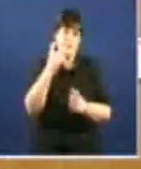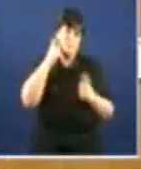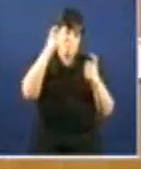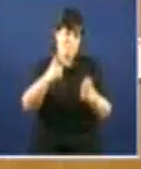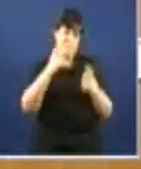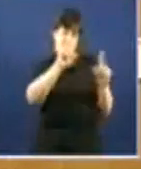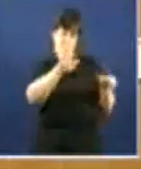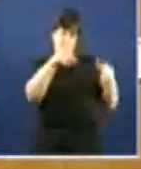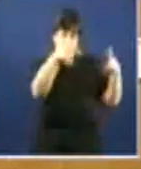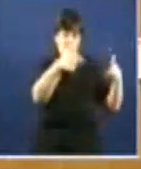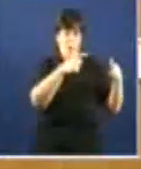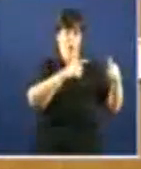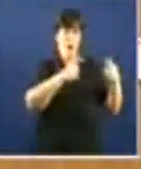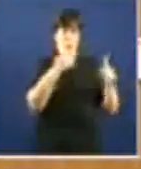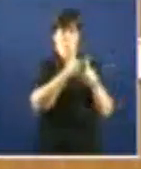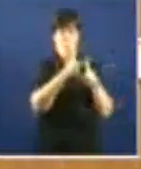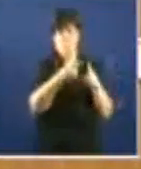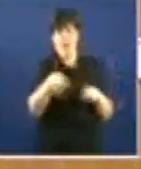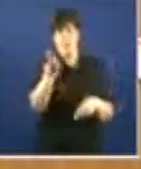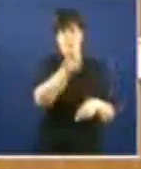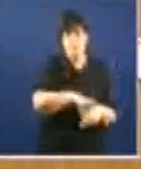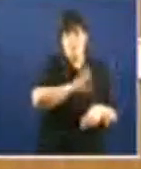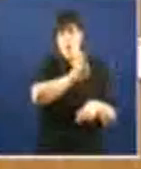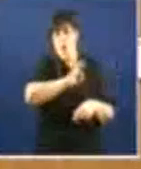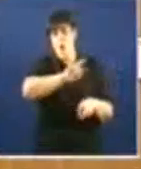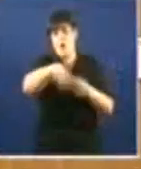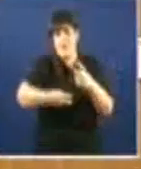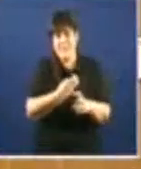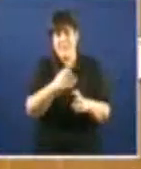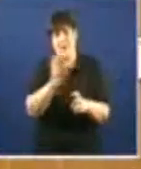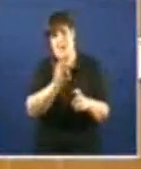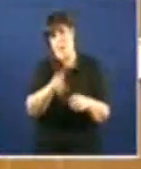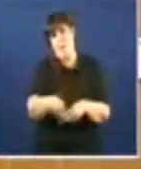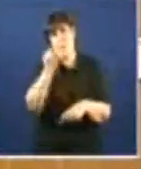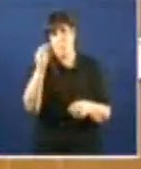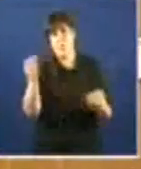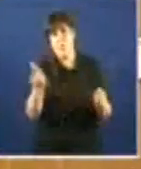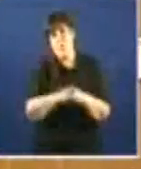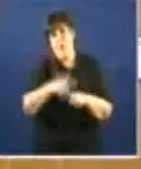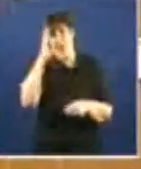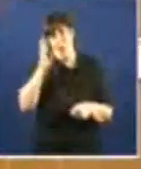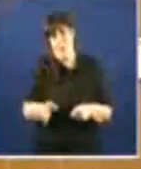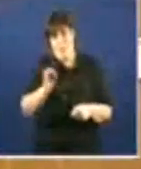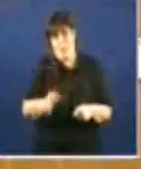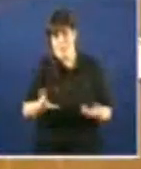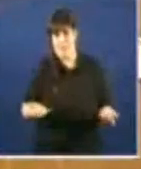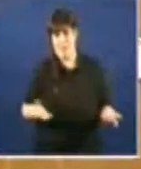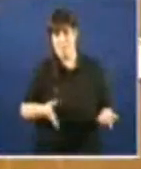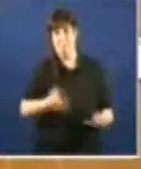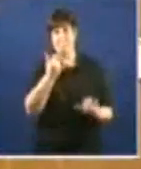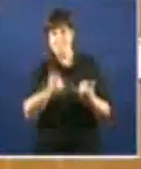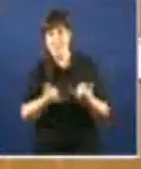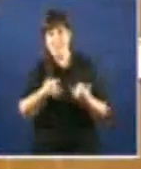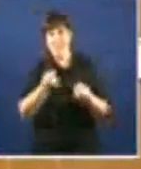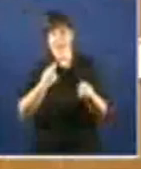a reutilización a reciclase a compostase optar por un sistema racional e non poñer por diante o negocio de unión